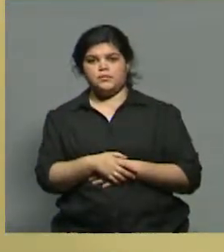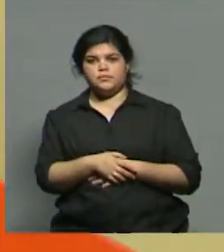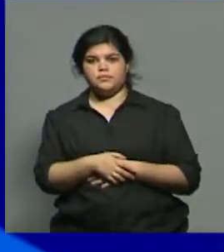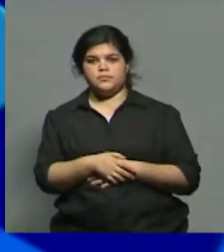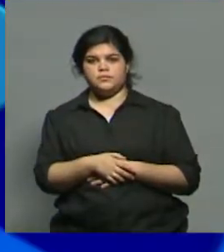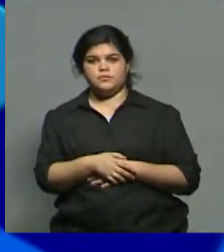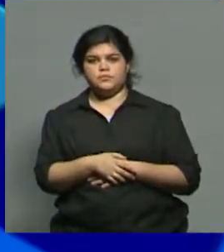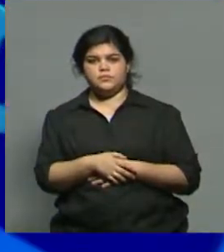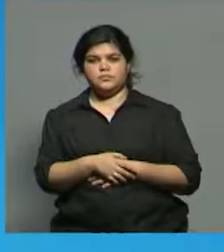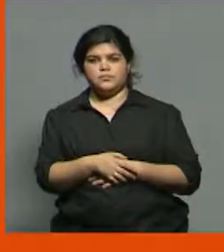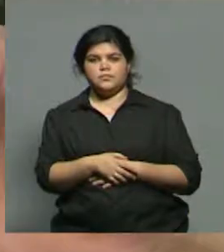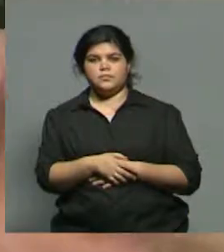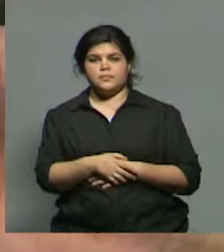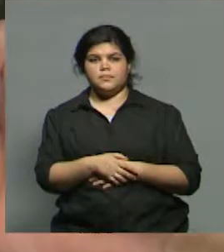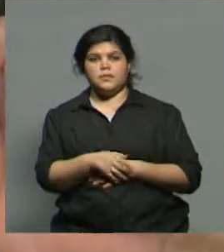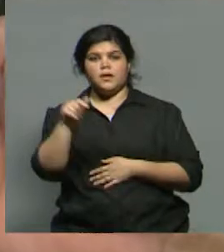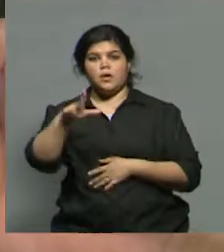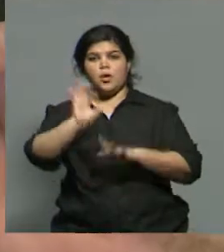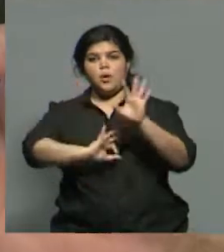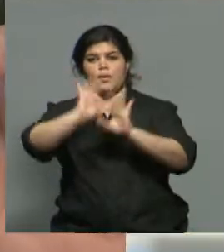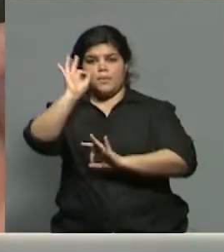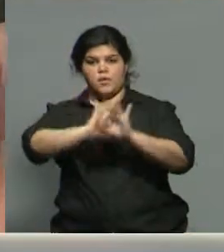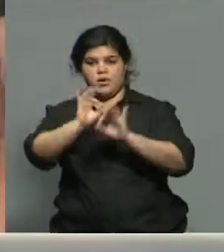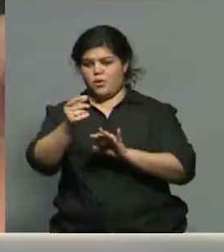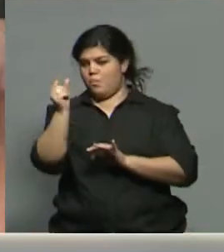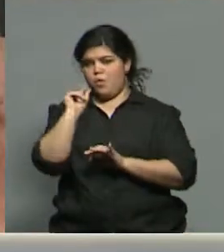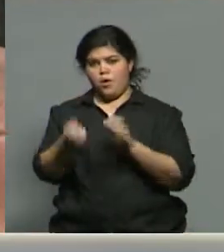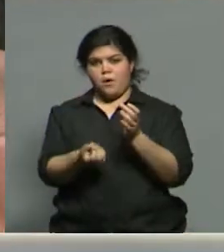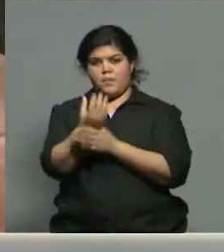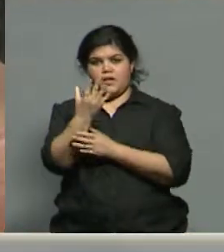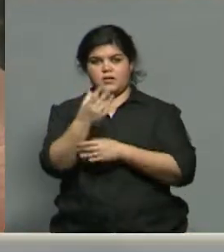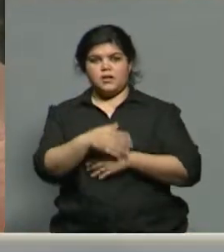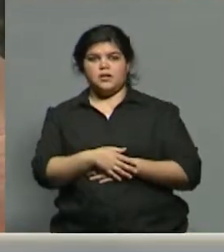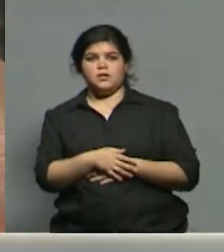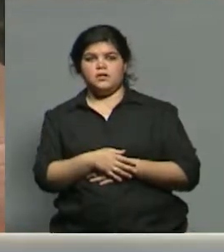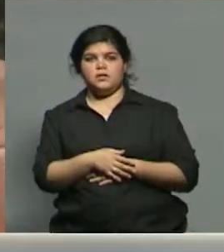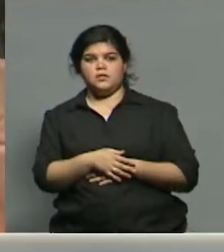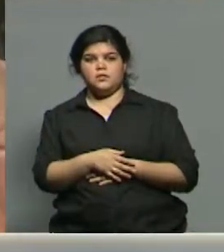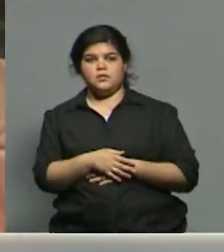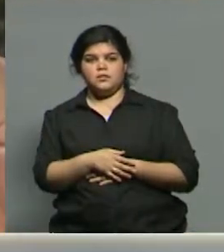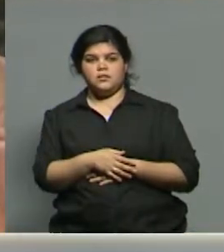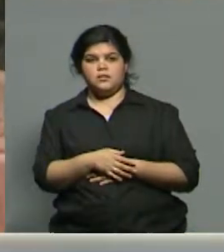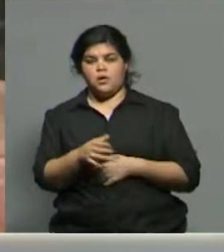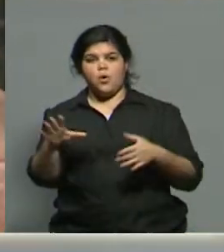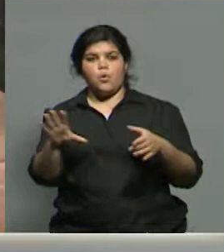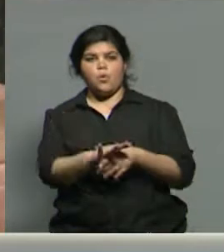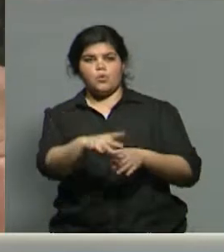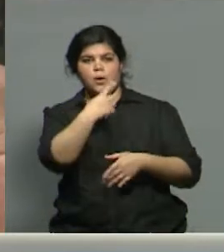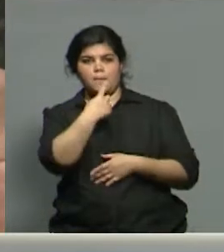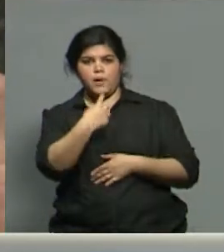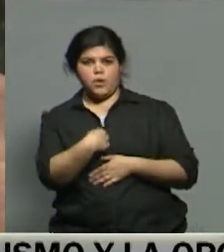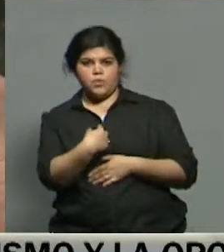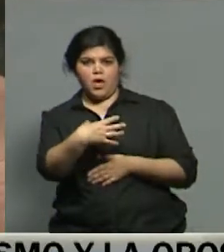Este es un proyecto que nace hace un tiempito atrás, cuando a instancias de una pregunta de una alumna